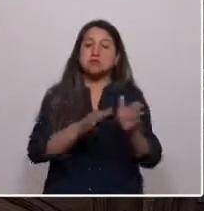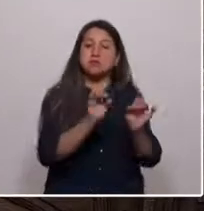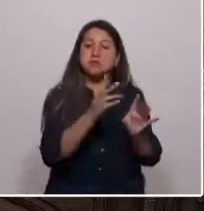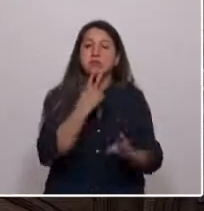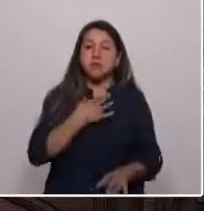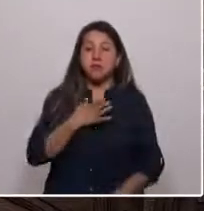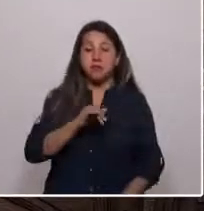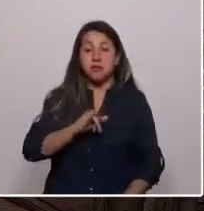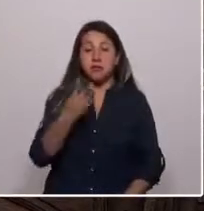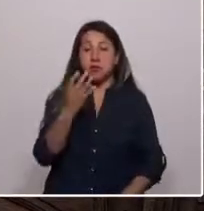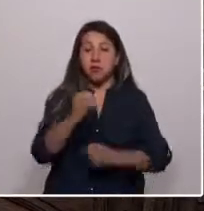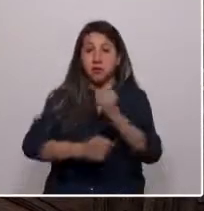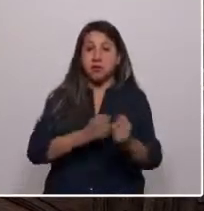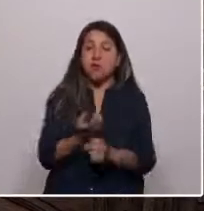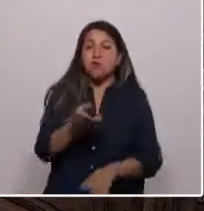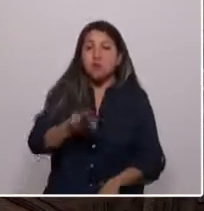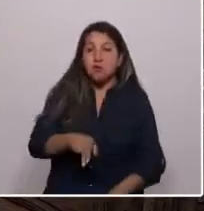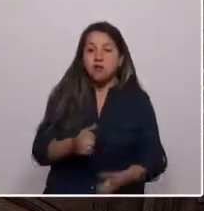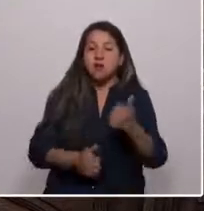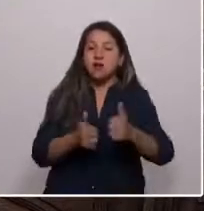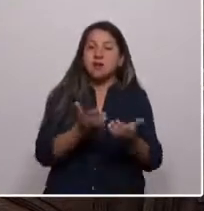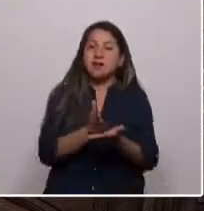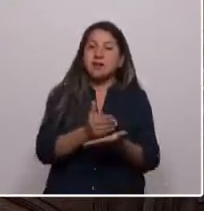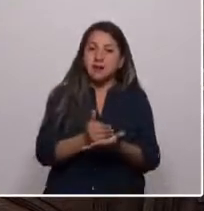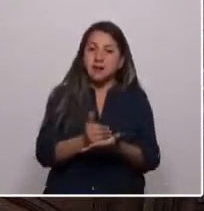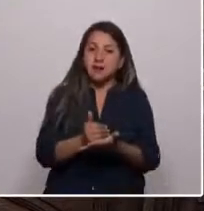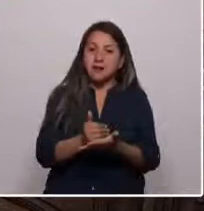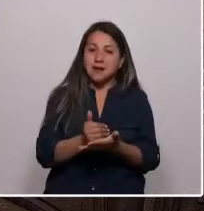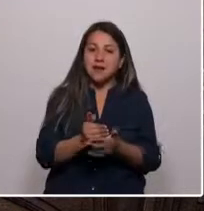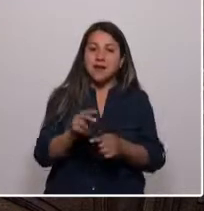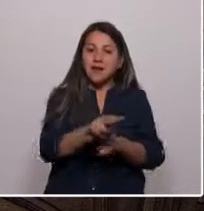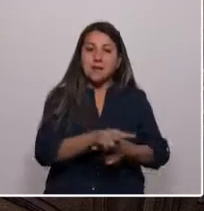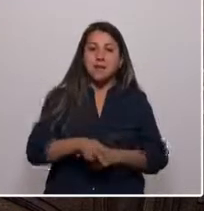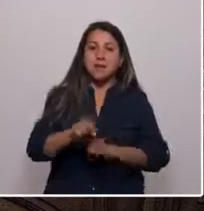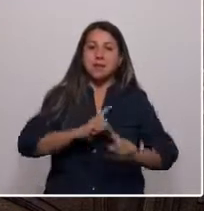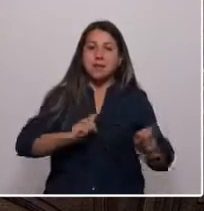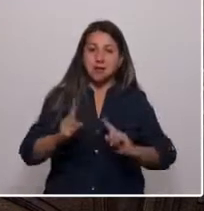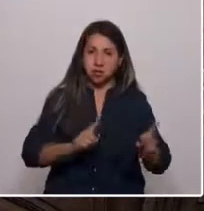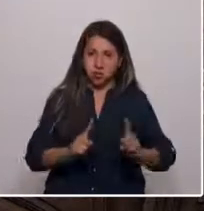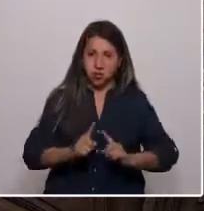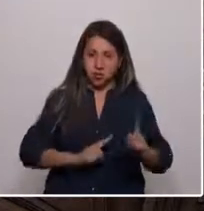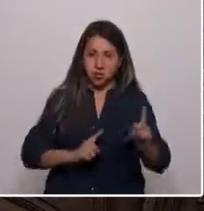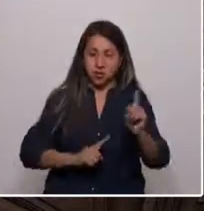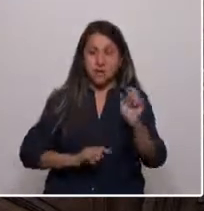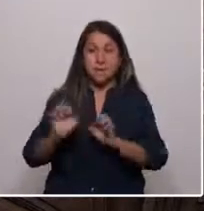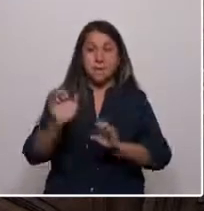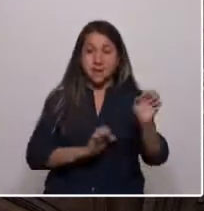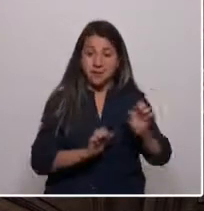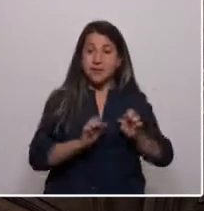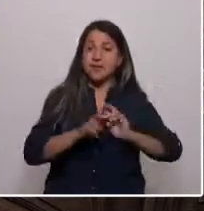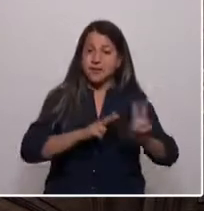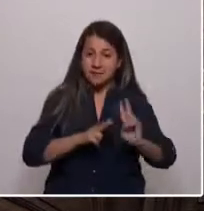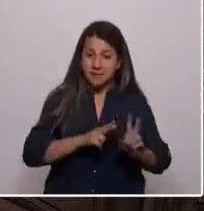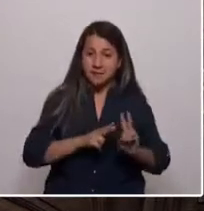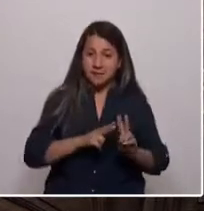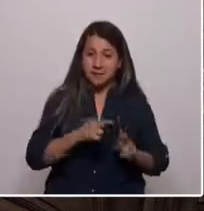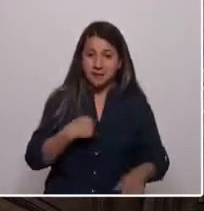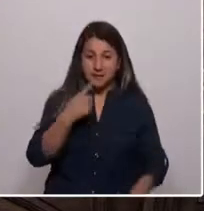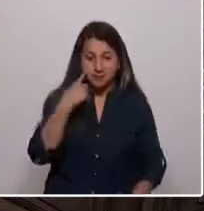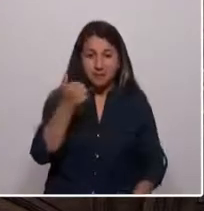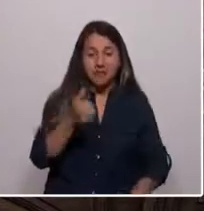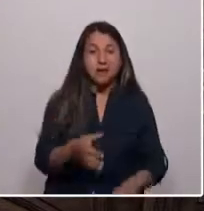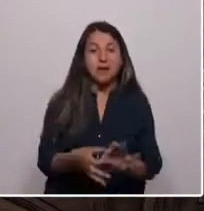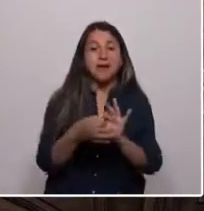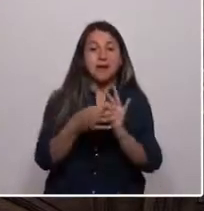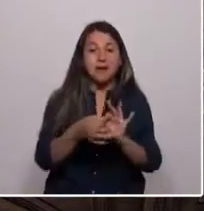los 40 años. Una carrera técnica de nivel superior en administración y gestión de empresas, que cursé, miren, escuchen bien, gracias